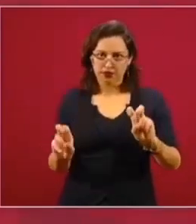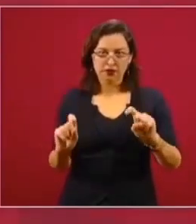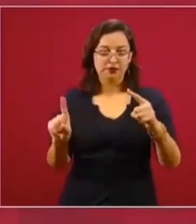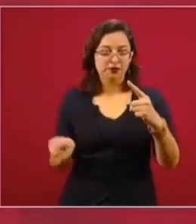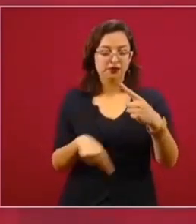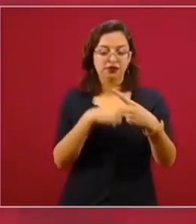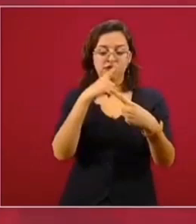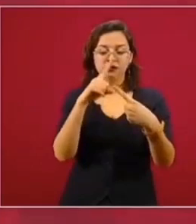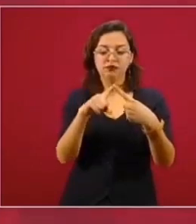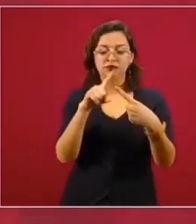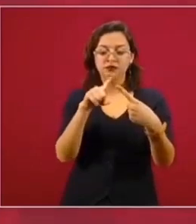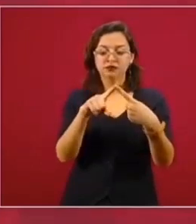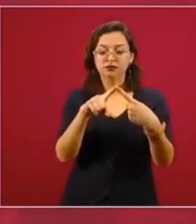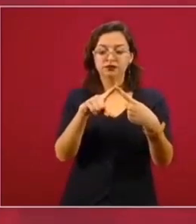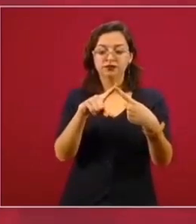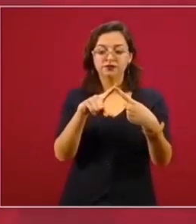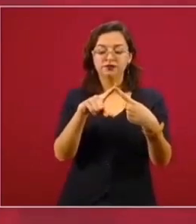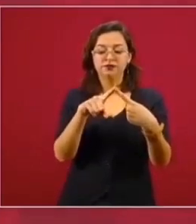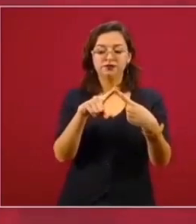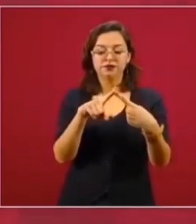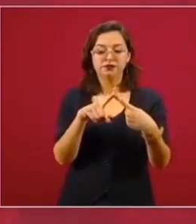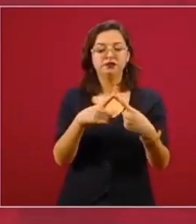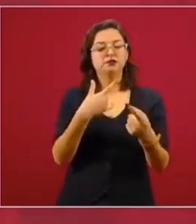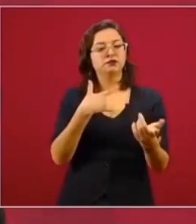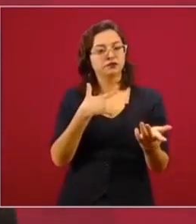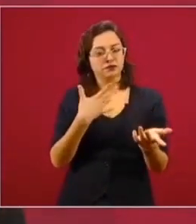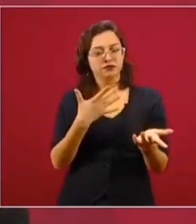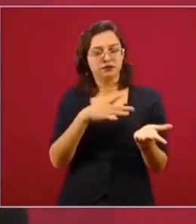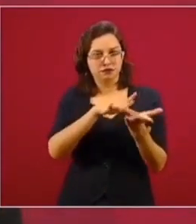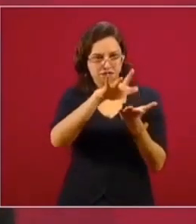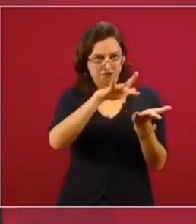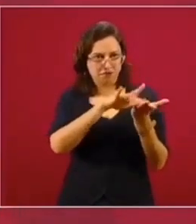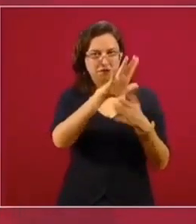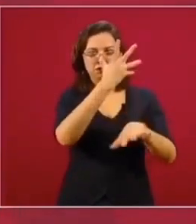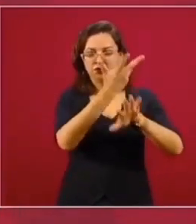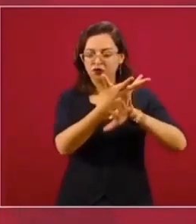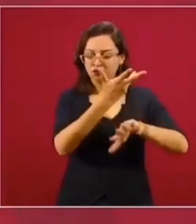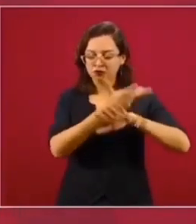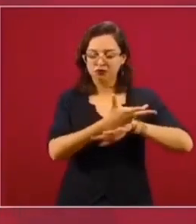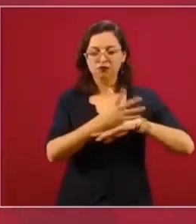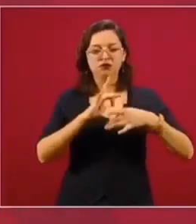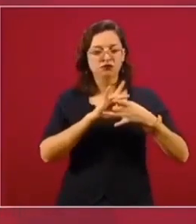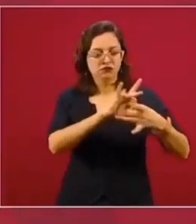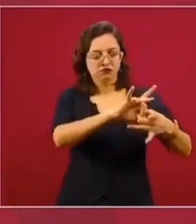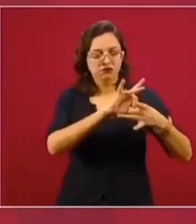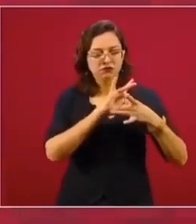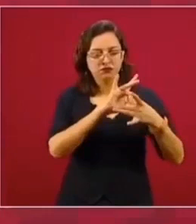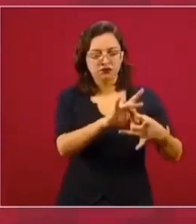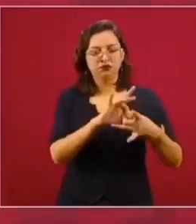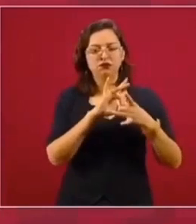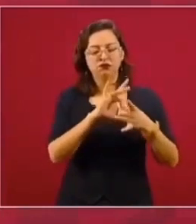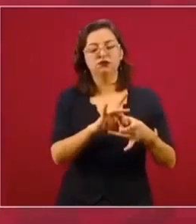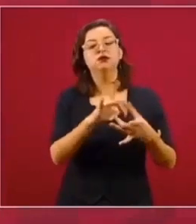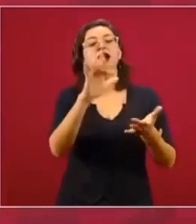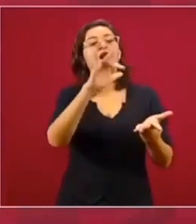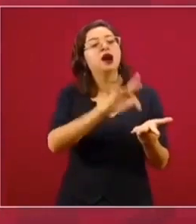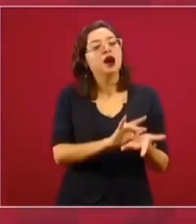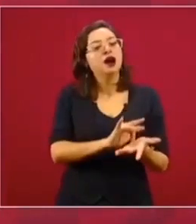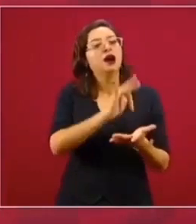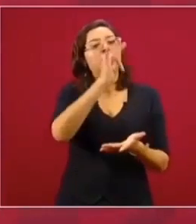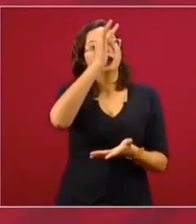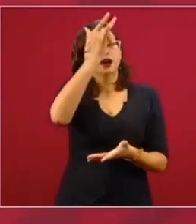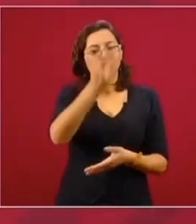expresar nuestra solidaridad con el pueblo estadounidense y el agradecimiento por